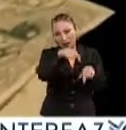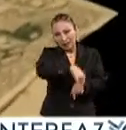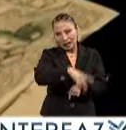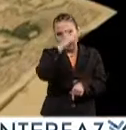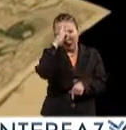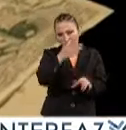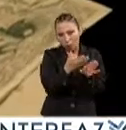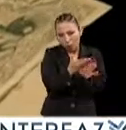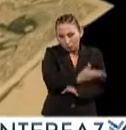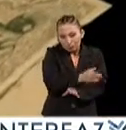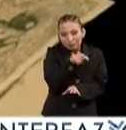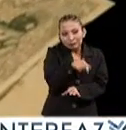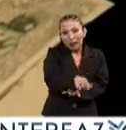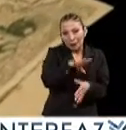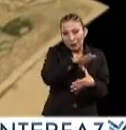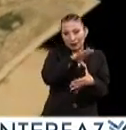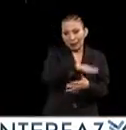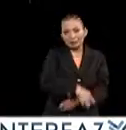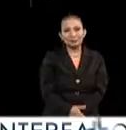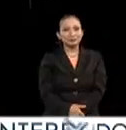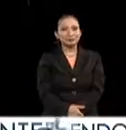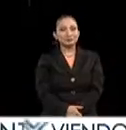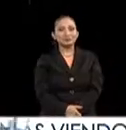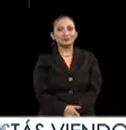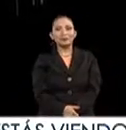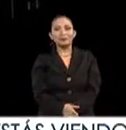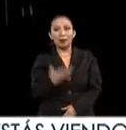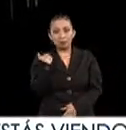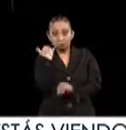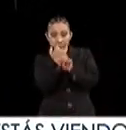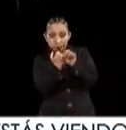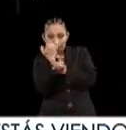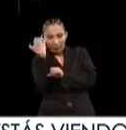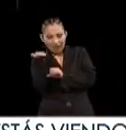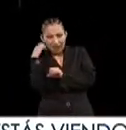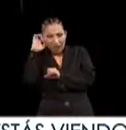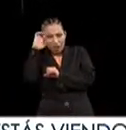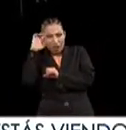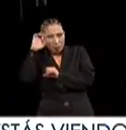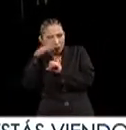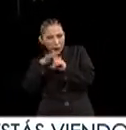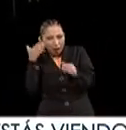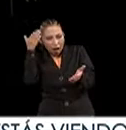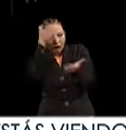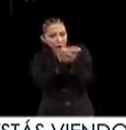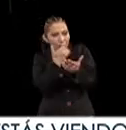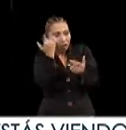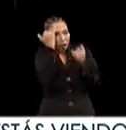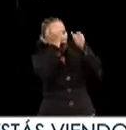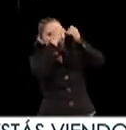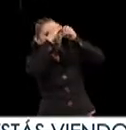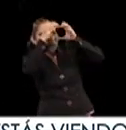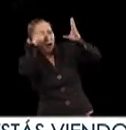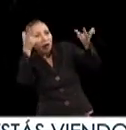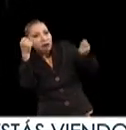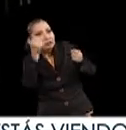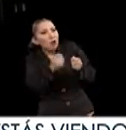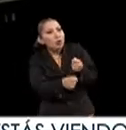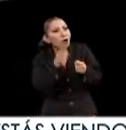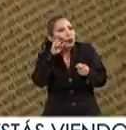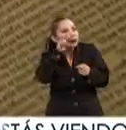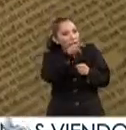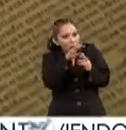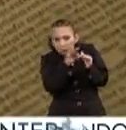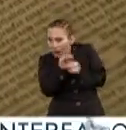temprano en las Américas. Los exploradores europeos se dejaban llevar por su imaginación al momento